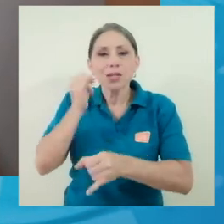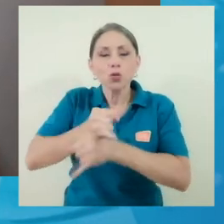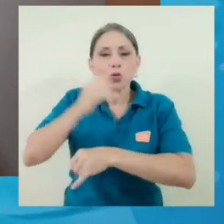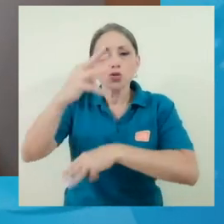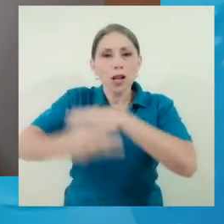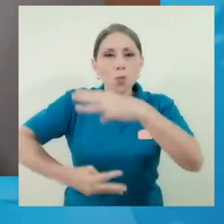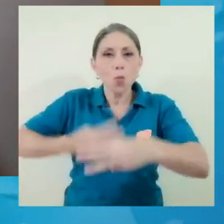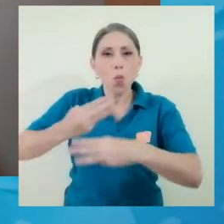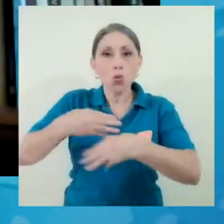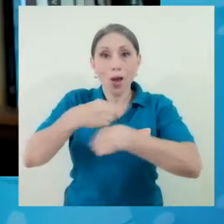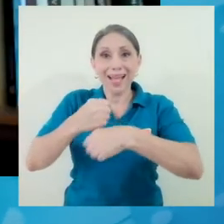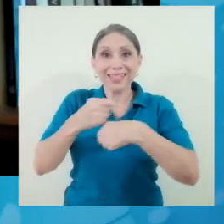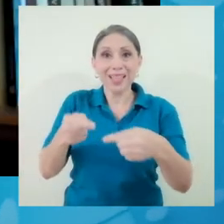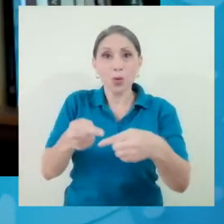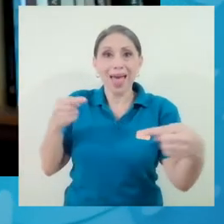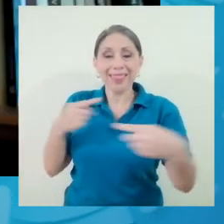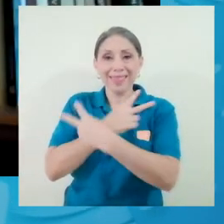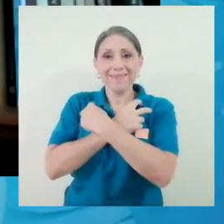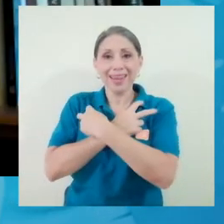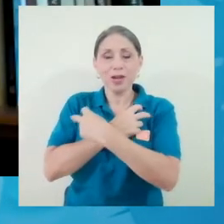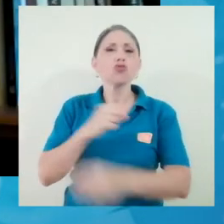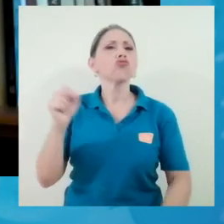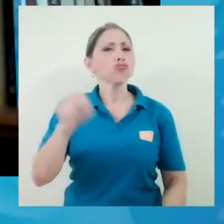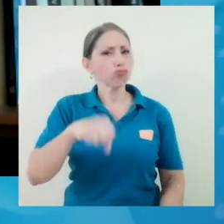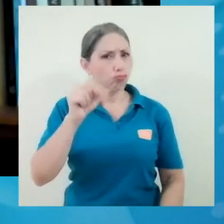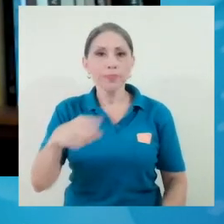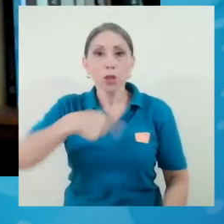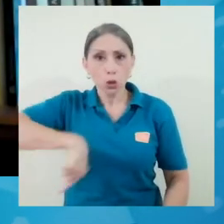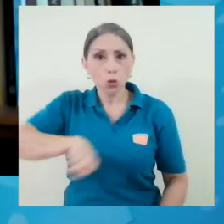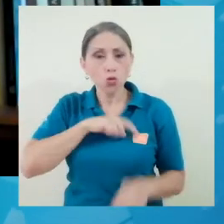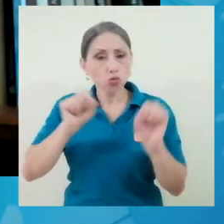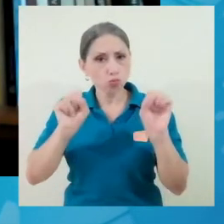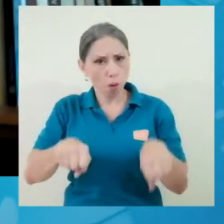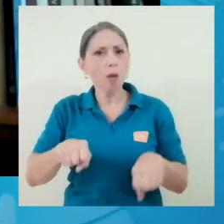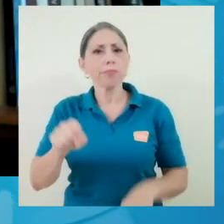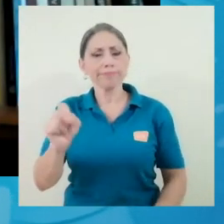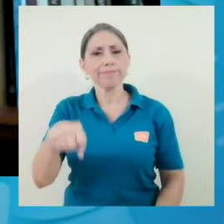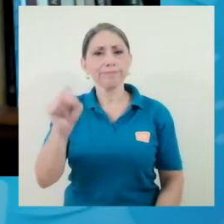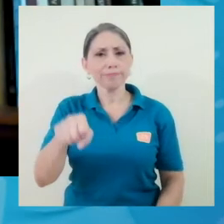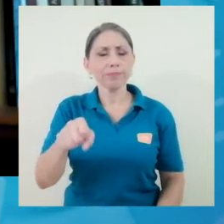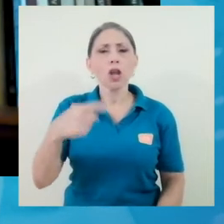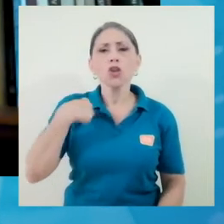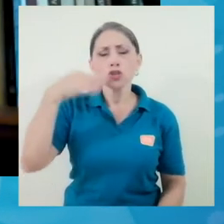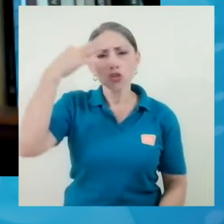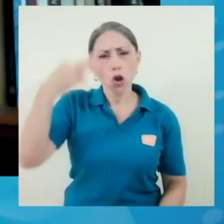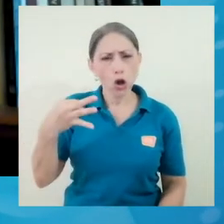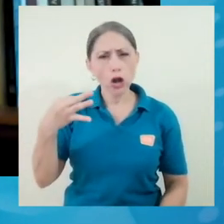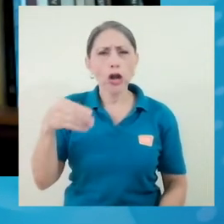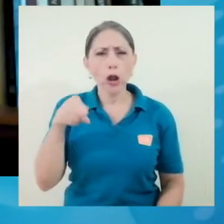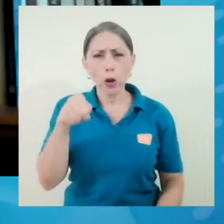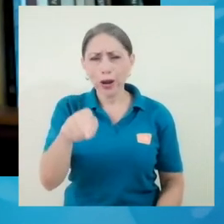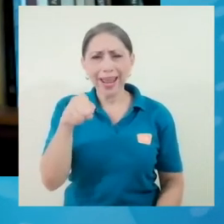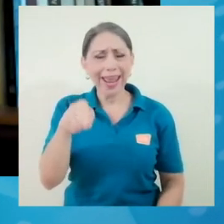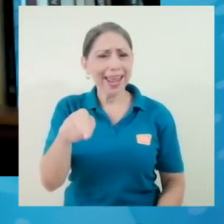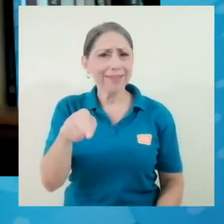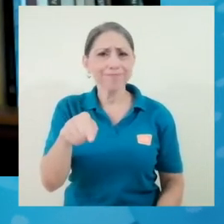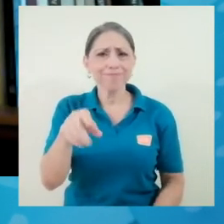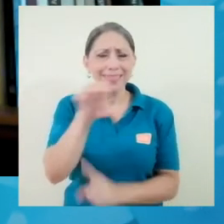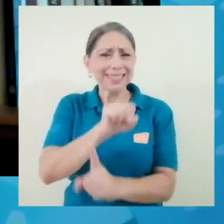producción de antivinenos. Por eso, tenemos la capacidad y eso, yo creo que en toda esa tragedia y ese,